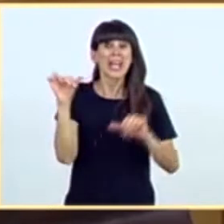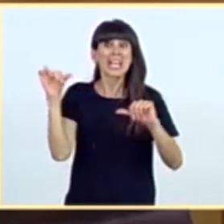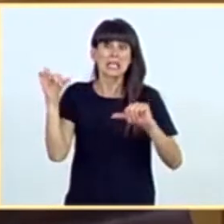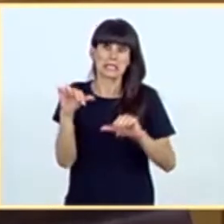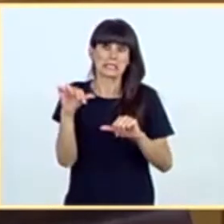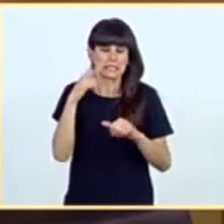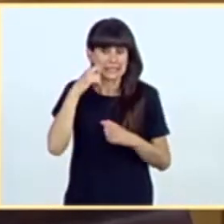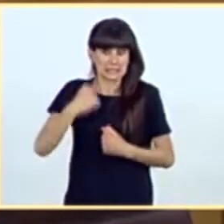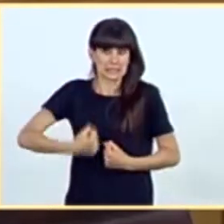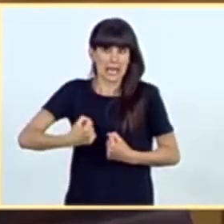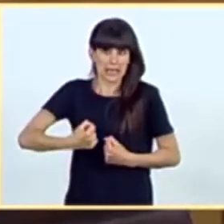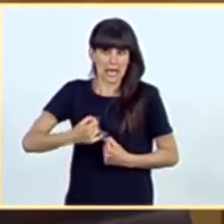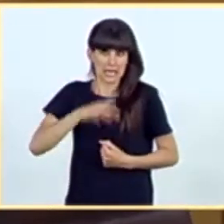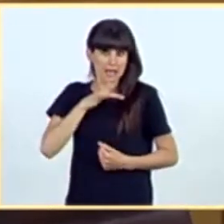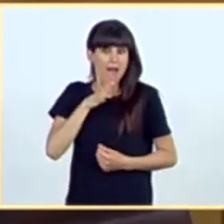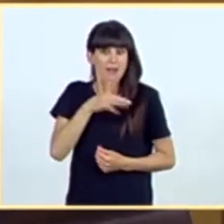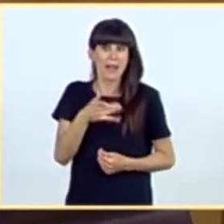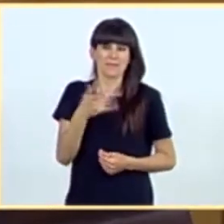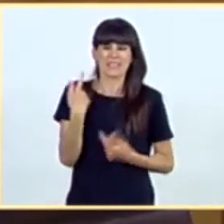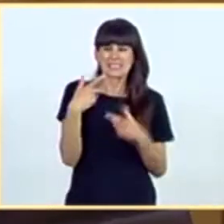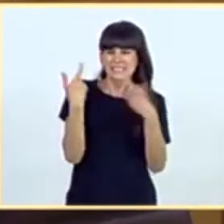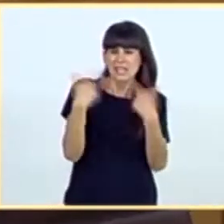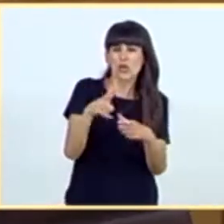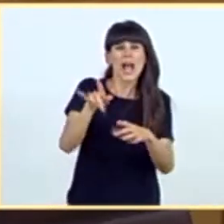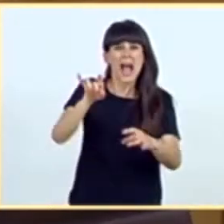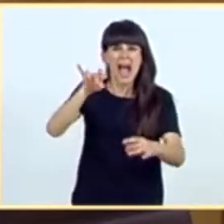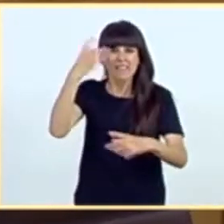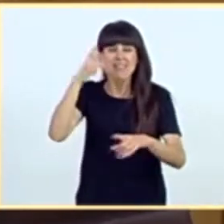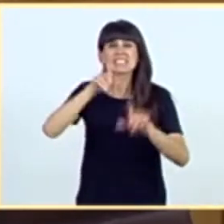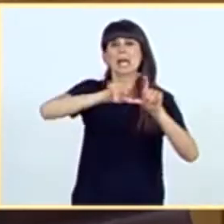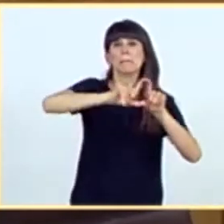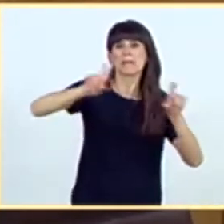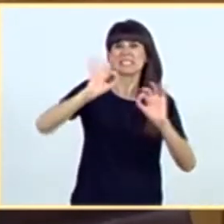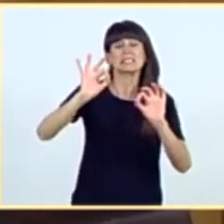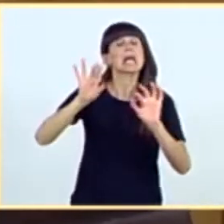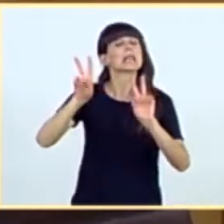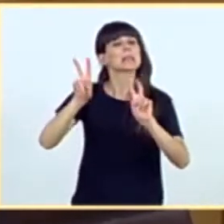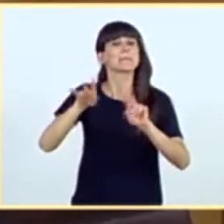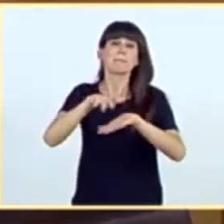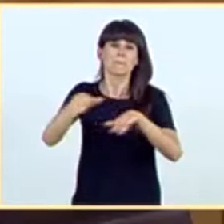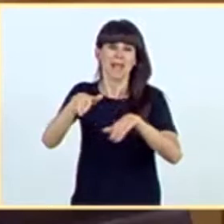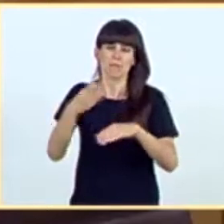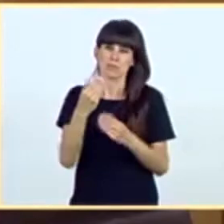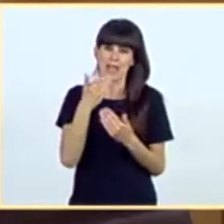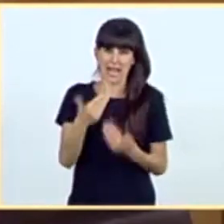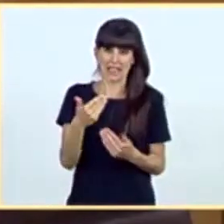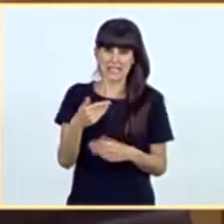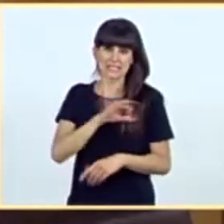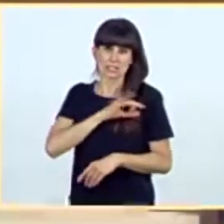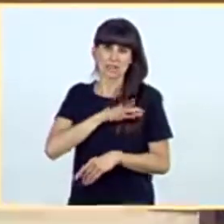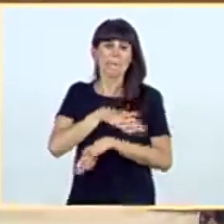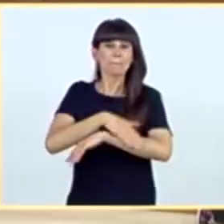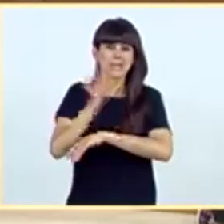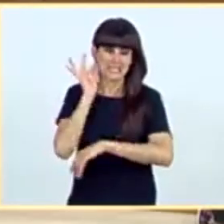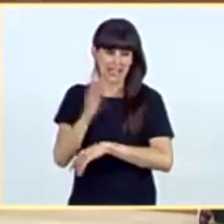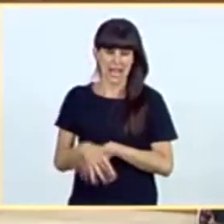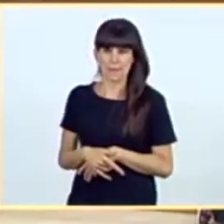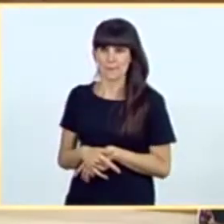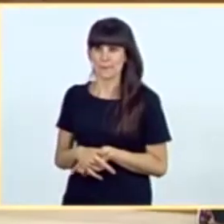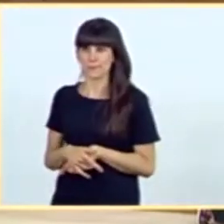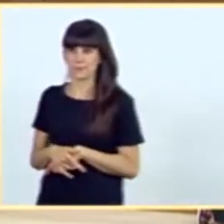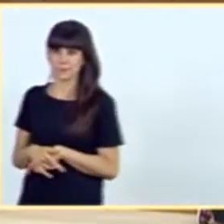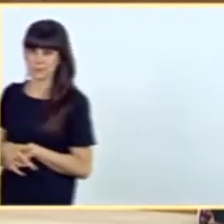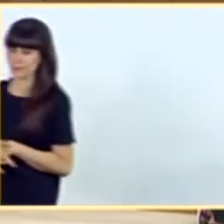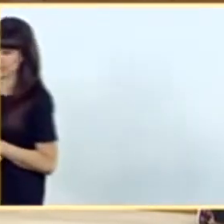sanitaria en el sector de las actividades y empresas de playa. Muchas gracias, señora ministra. Gracias,